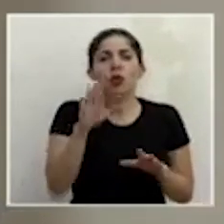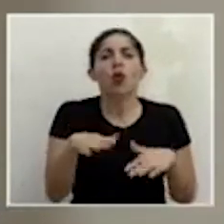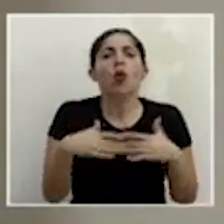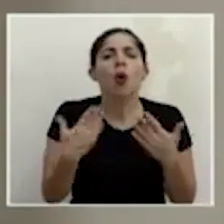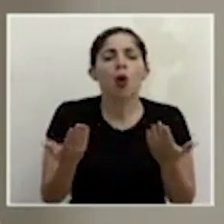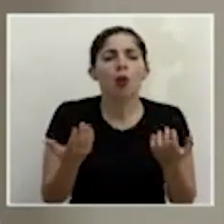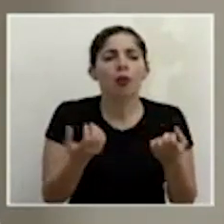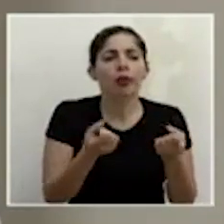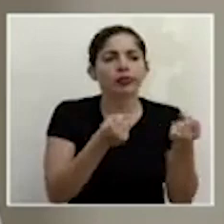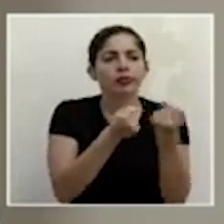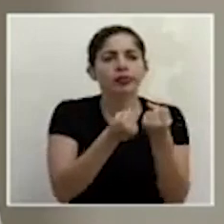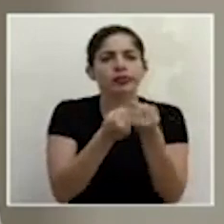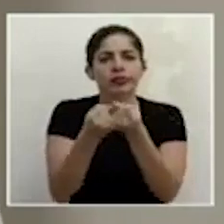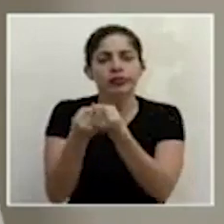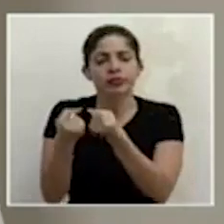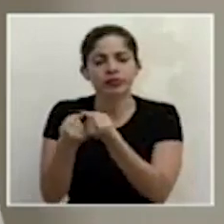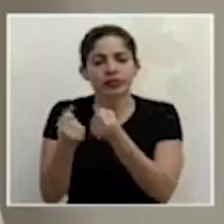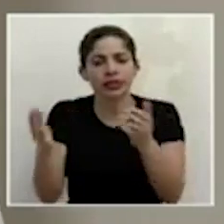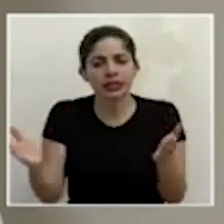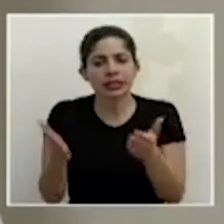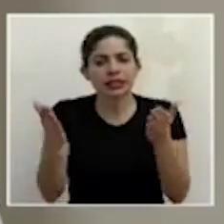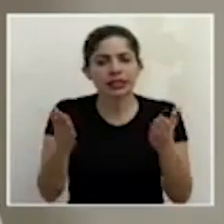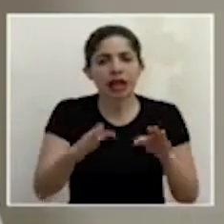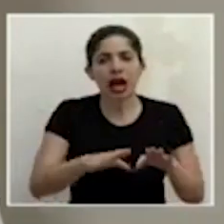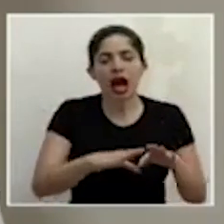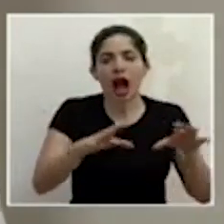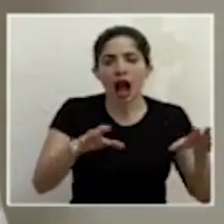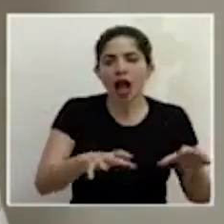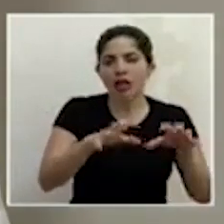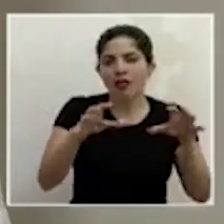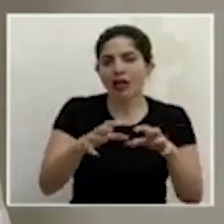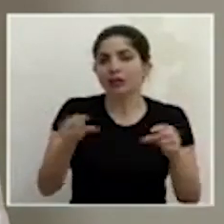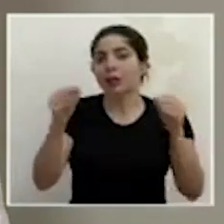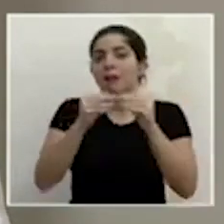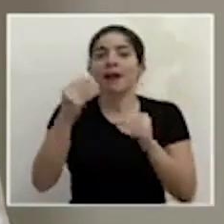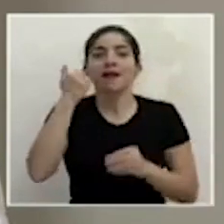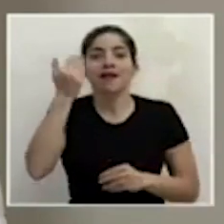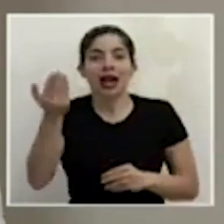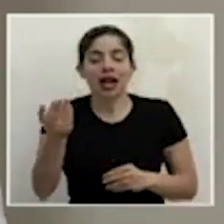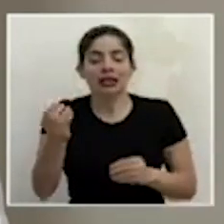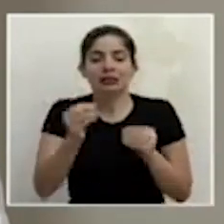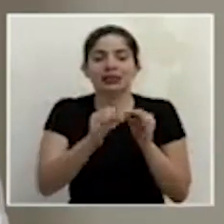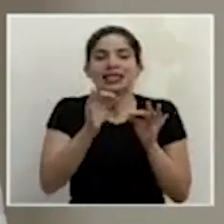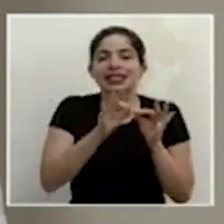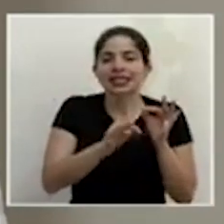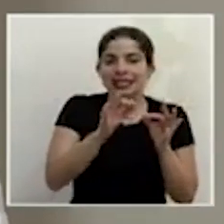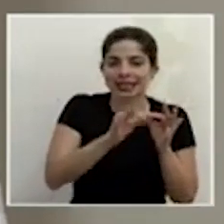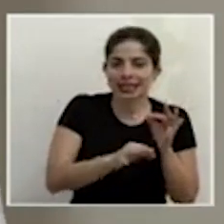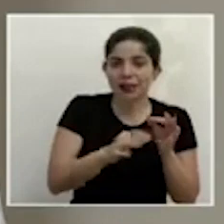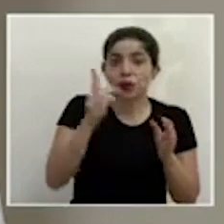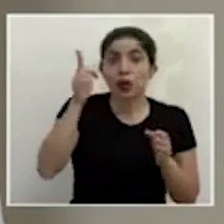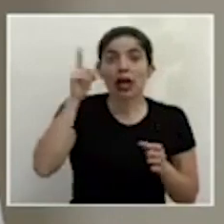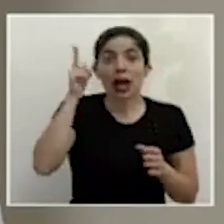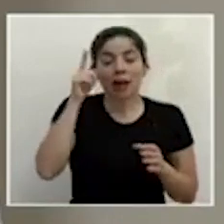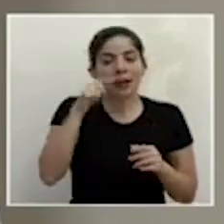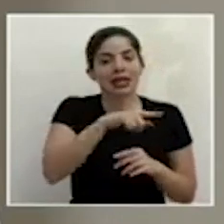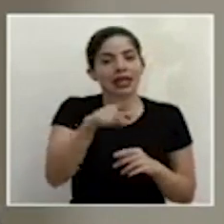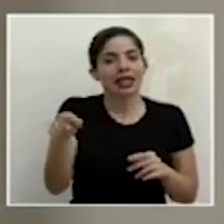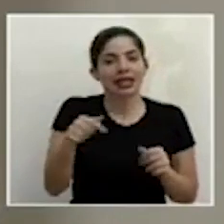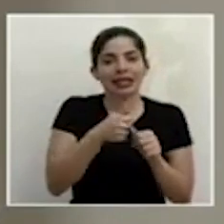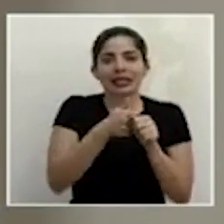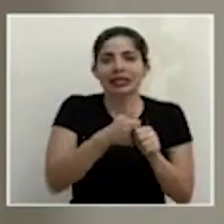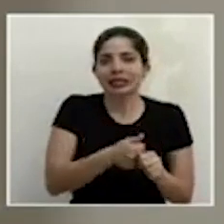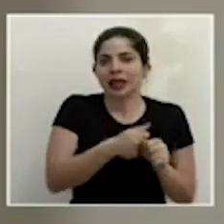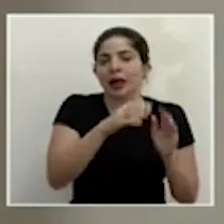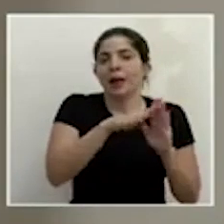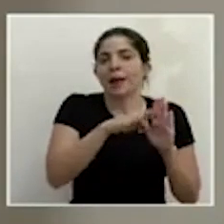una reactivación de manera fácil de manera sencilla obviamente siguiendo todas las pautas y los